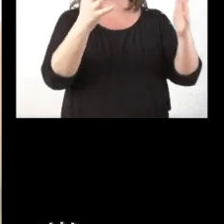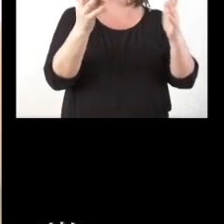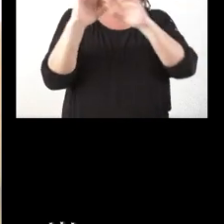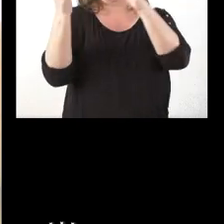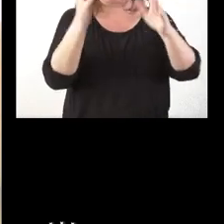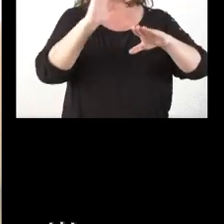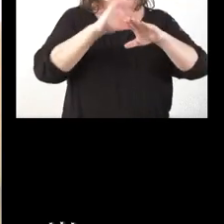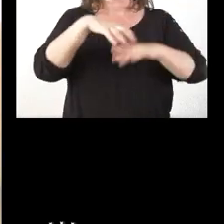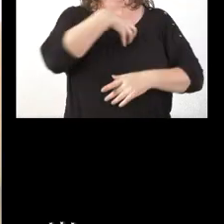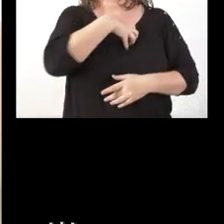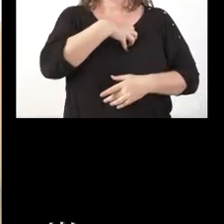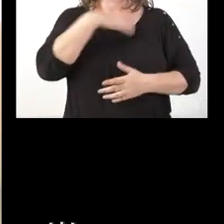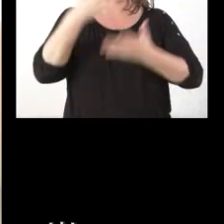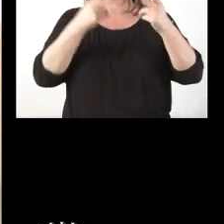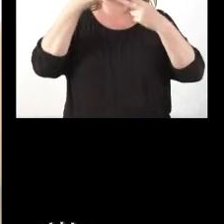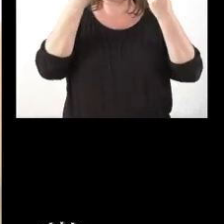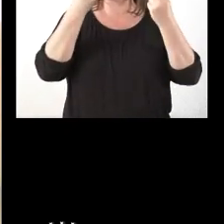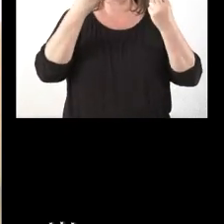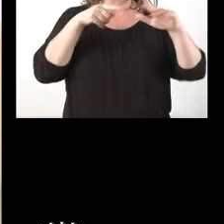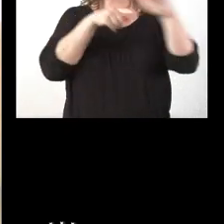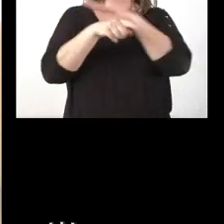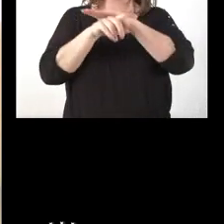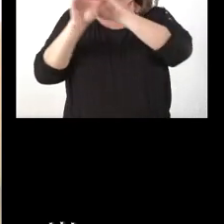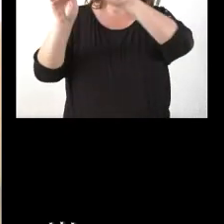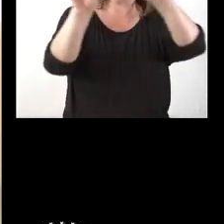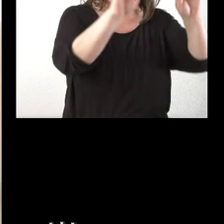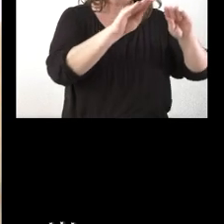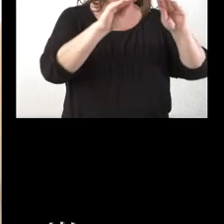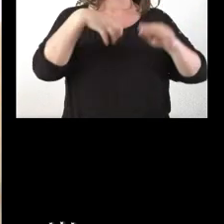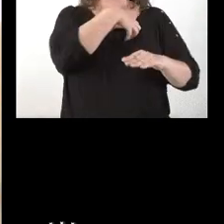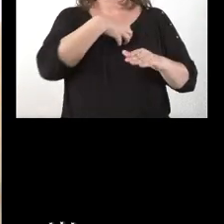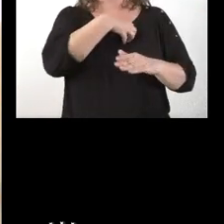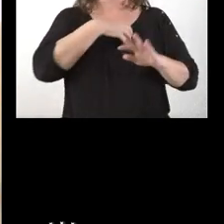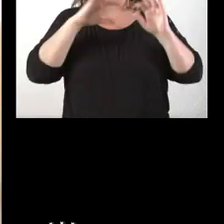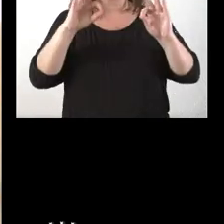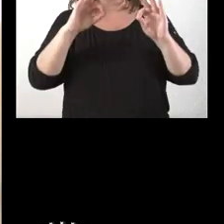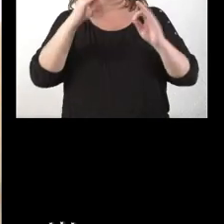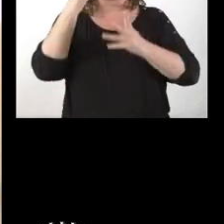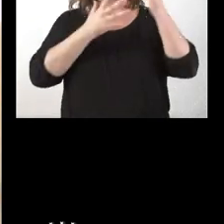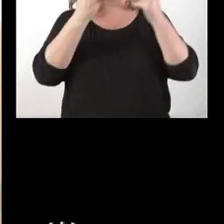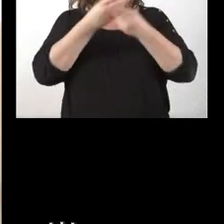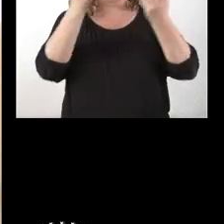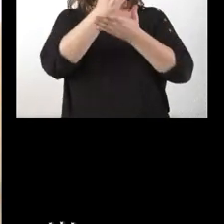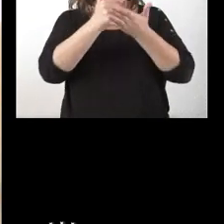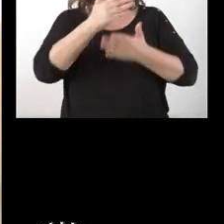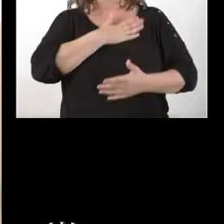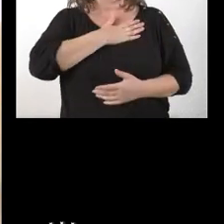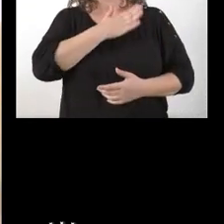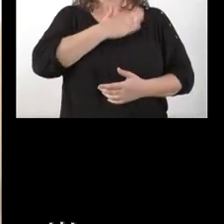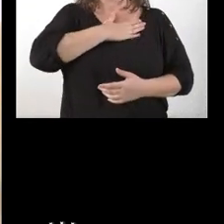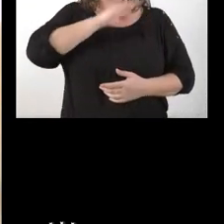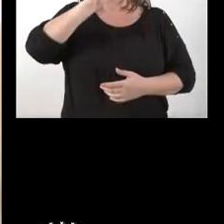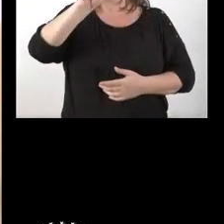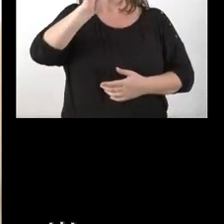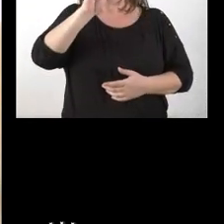a la función de la administración autonómica, a la gestión que se realiza desde la administración autonómica. Y yo me preguntaba cómo